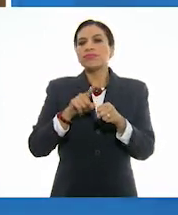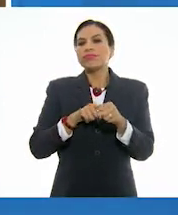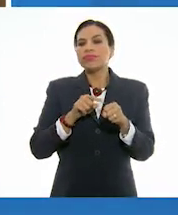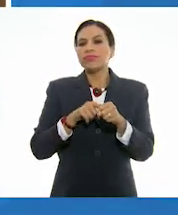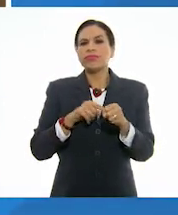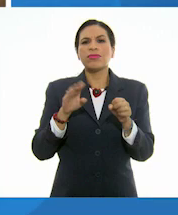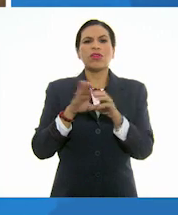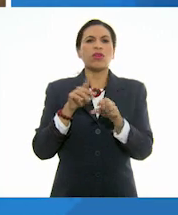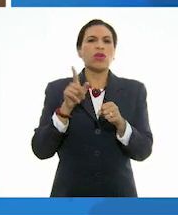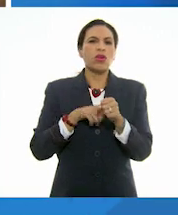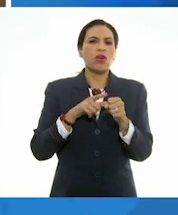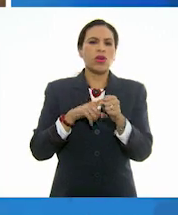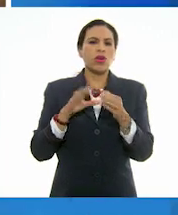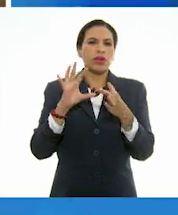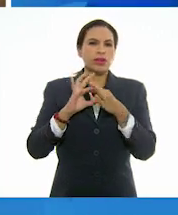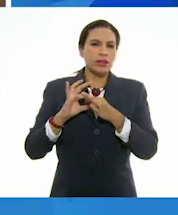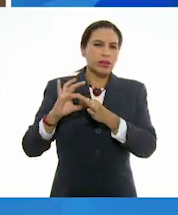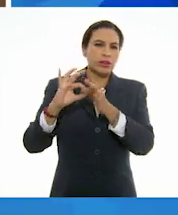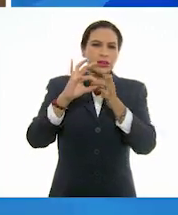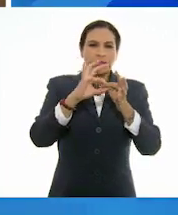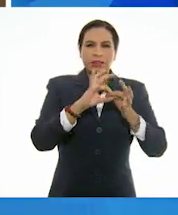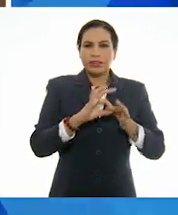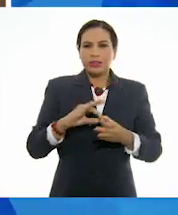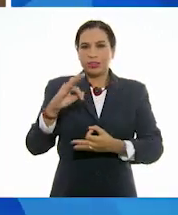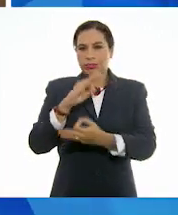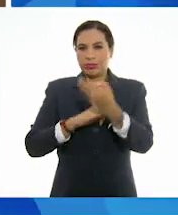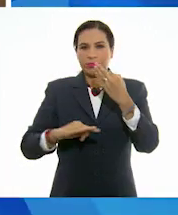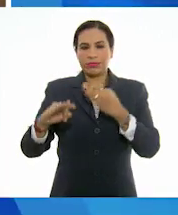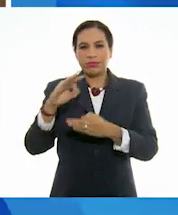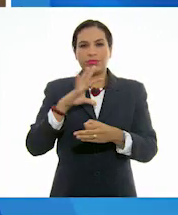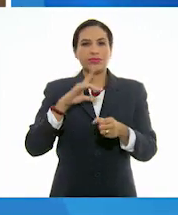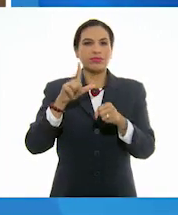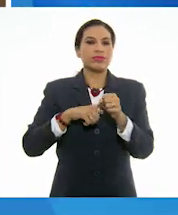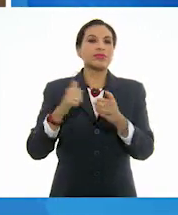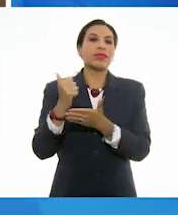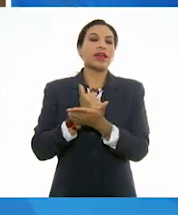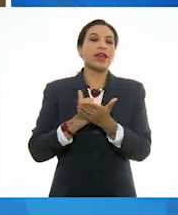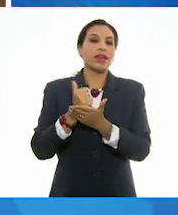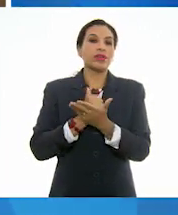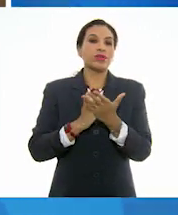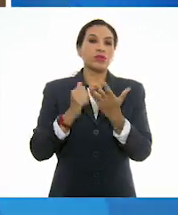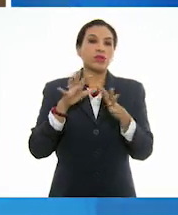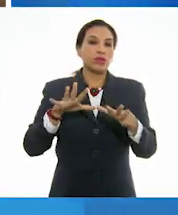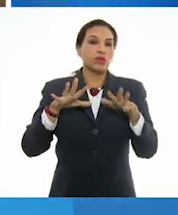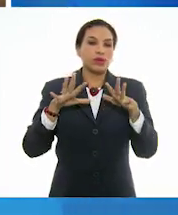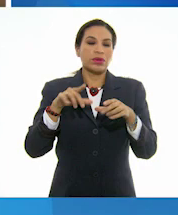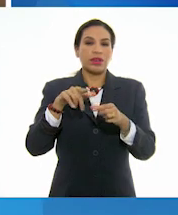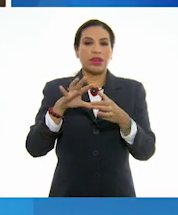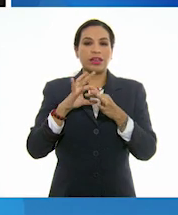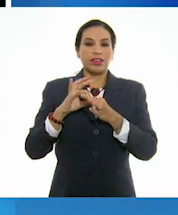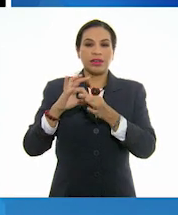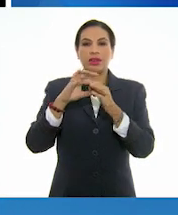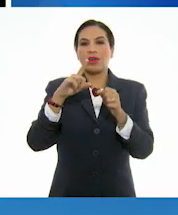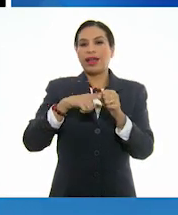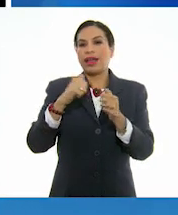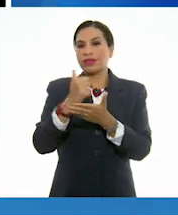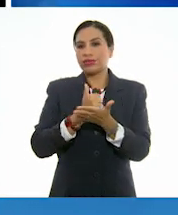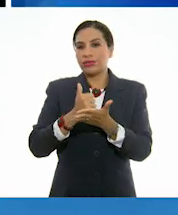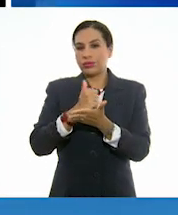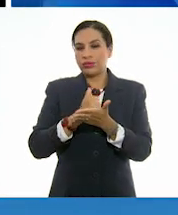cómo son colores armónicos y todo está dominado por el color azul. Digamos que es una armonía en azul.